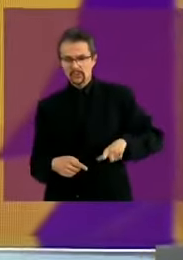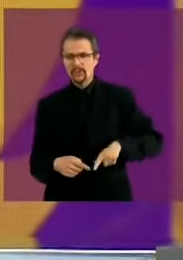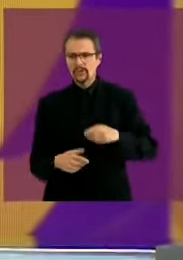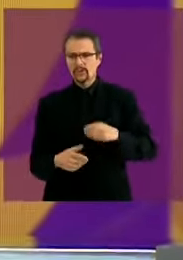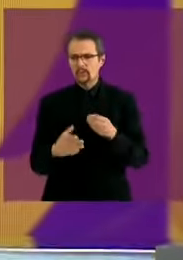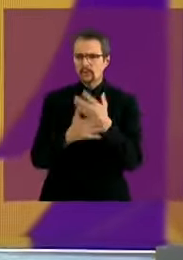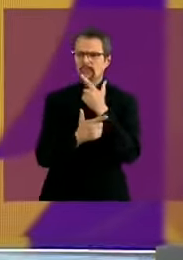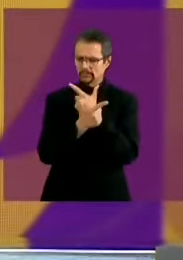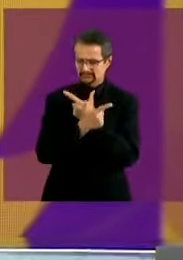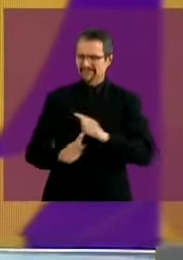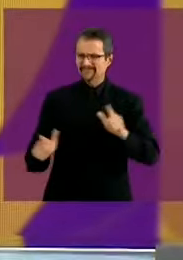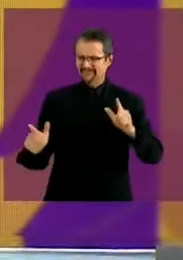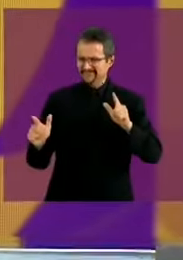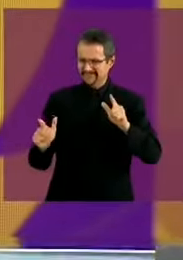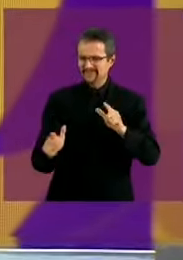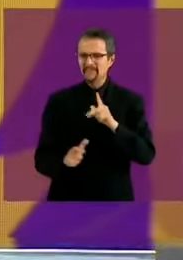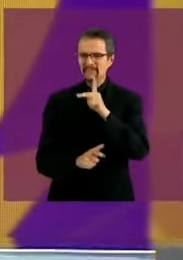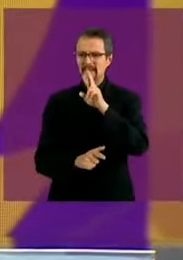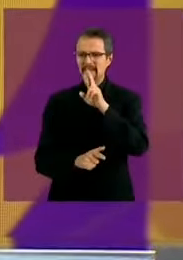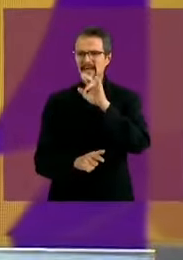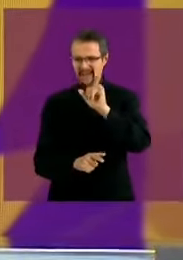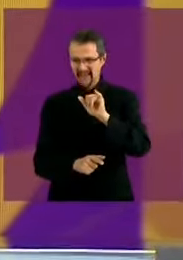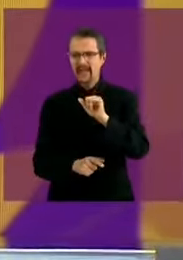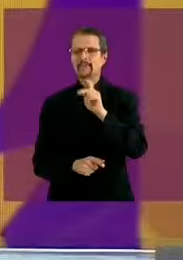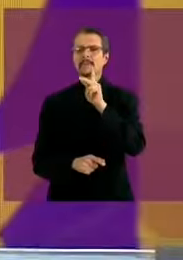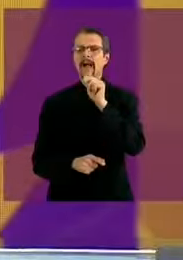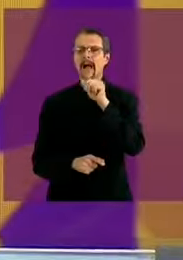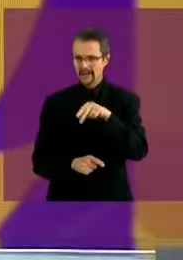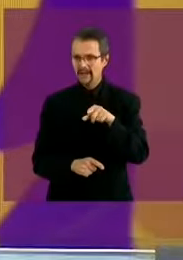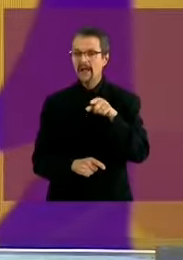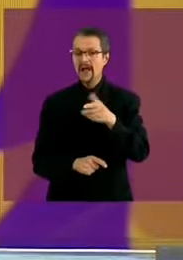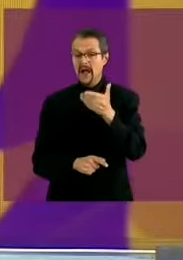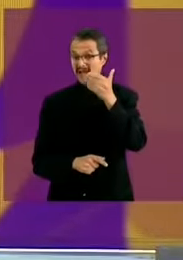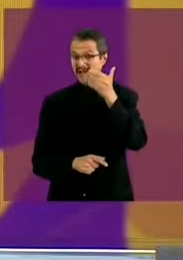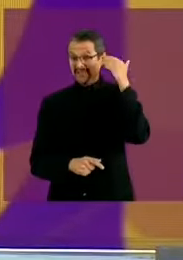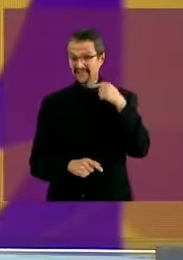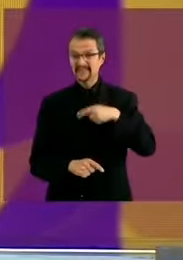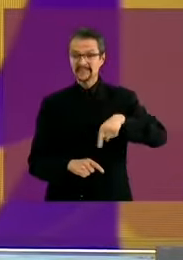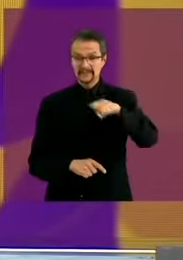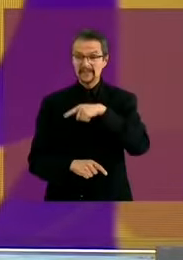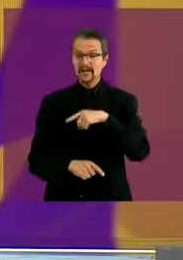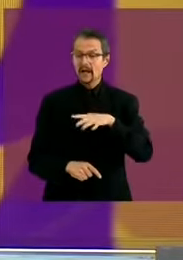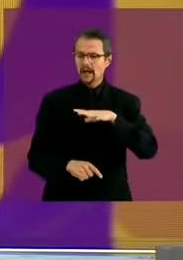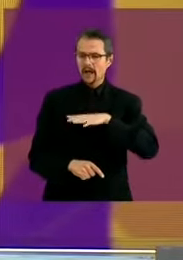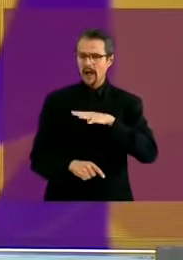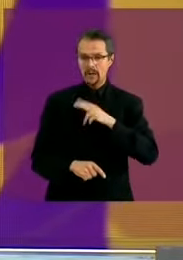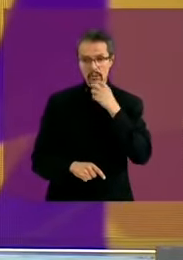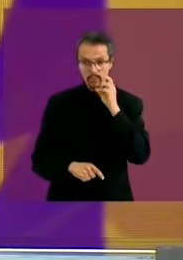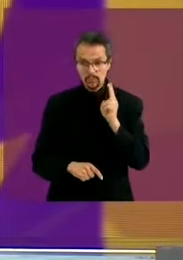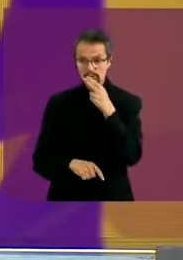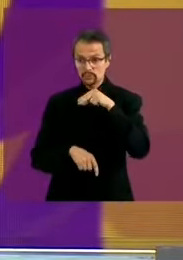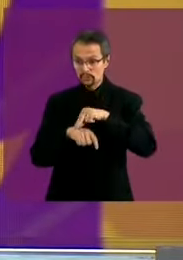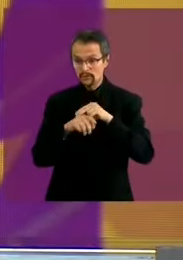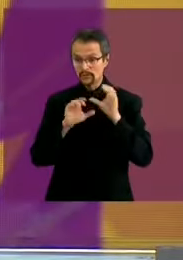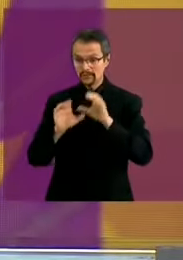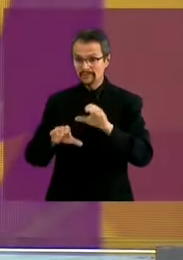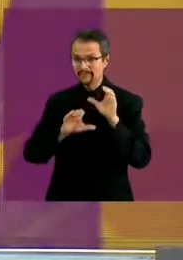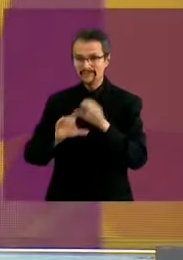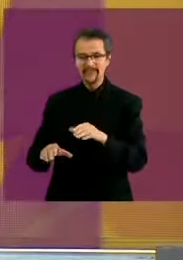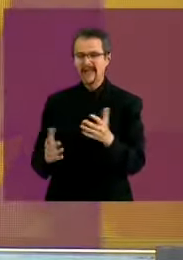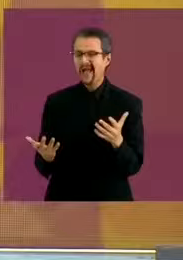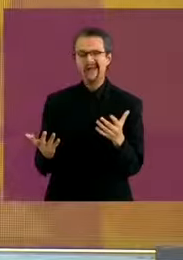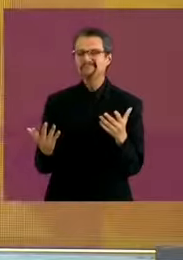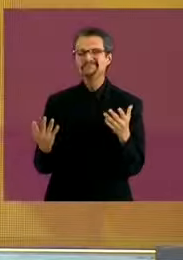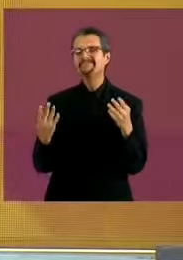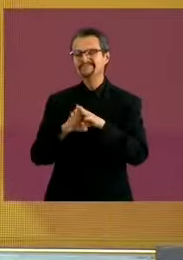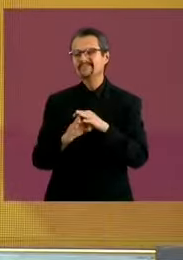representa la candidata del PRIAN, los accesos a estudiar medicina. Entonces, no hay suficientes médicos especialistas en